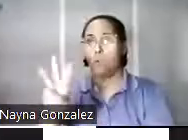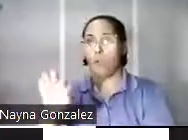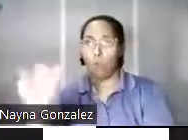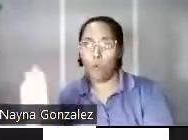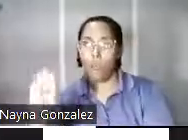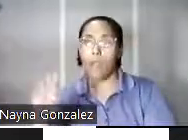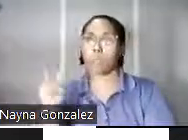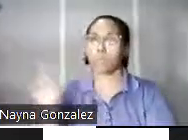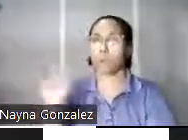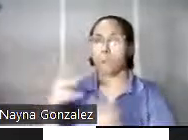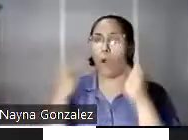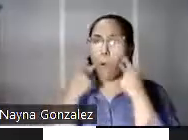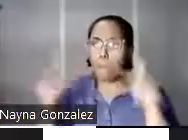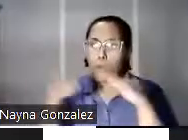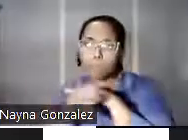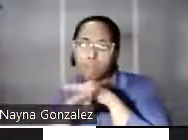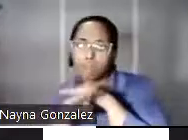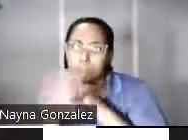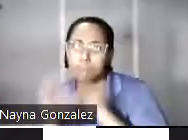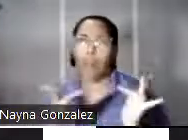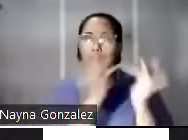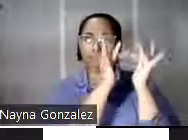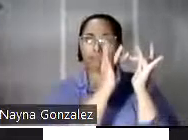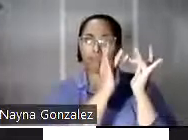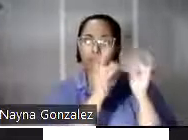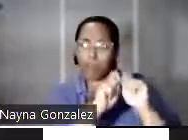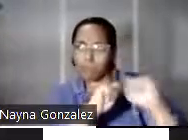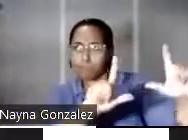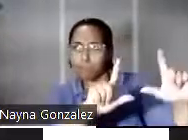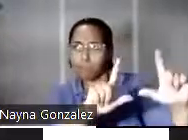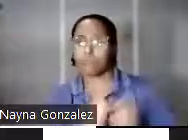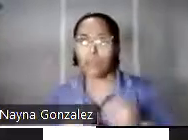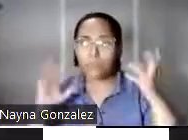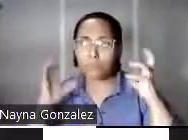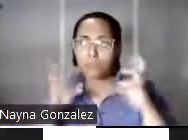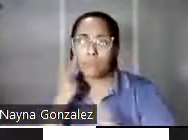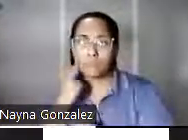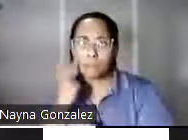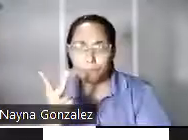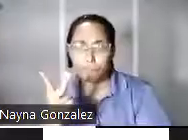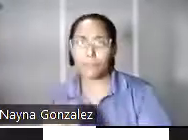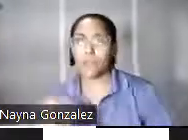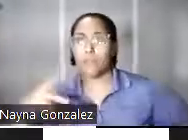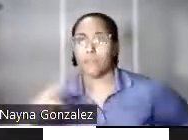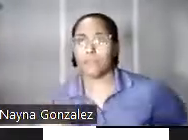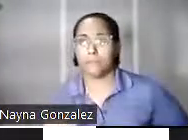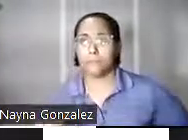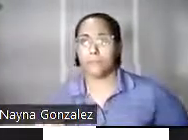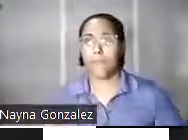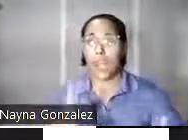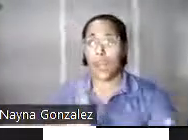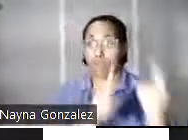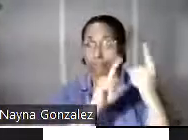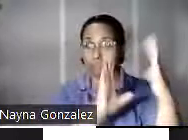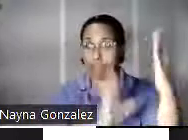tiene acceso a las transmisiones en directo, sonoras o audiovisuales, a los podcasts de los programas, a